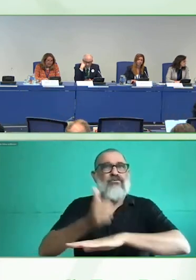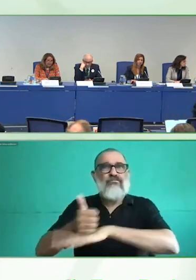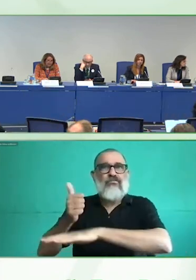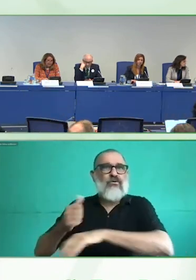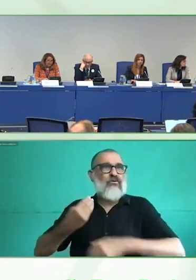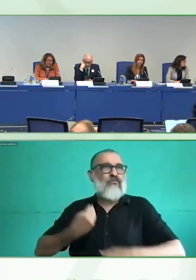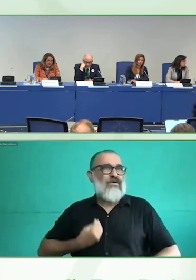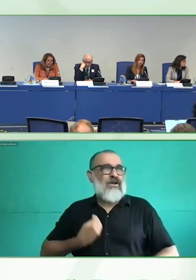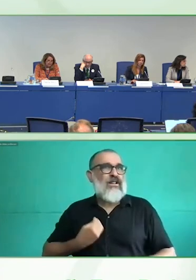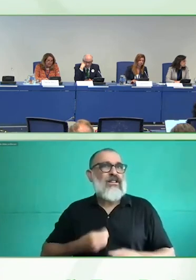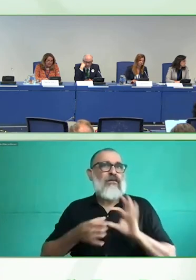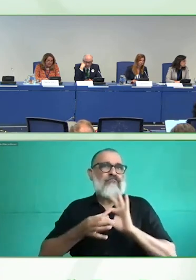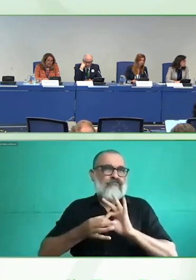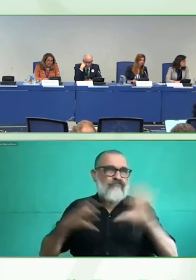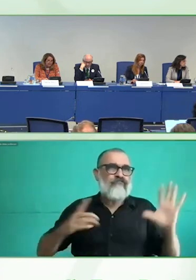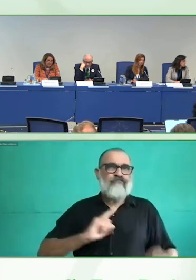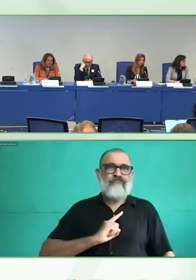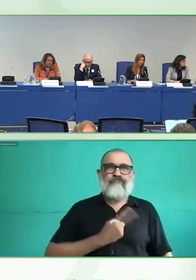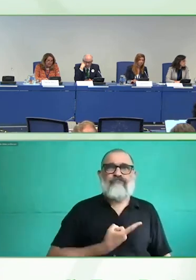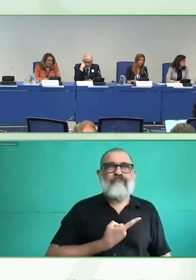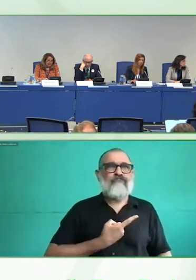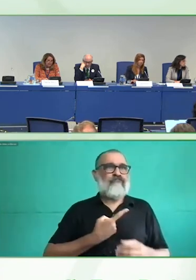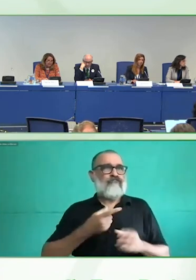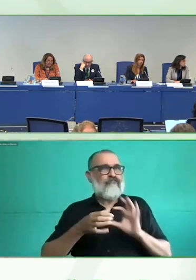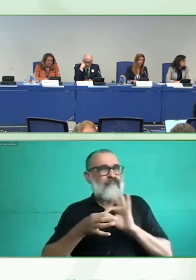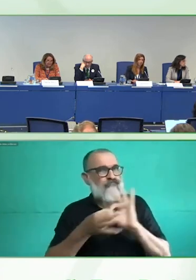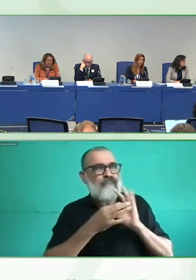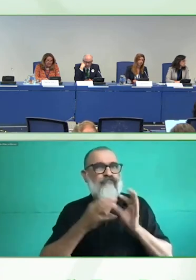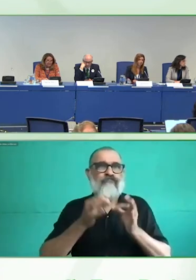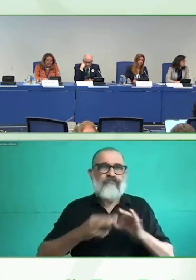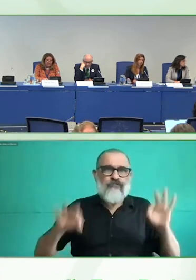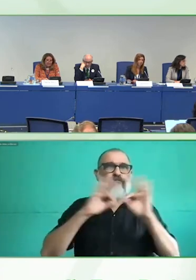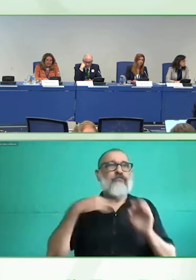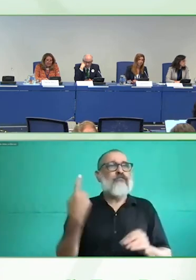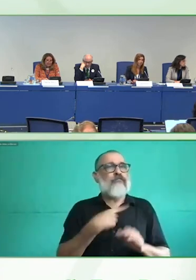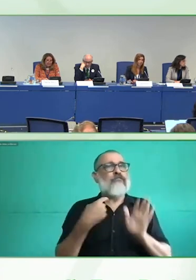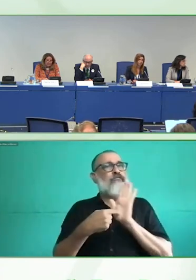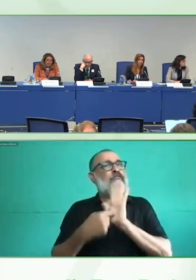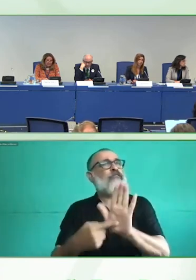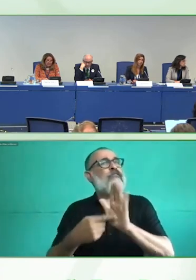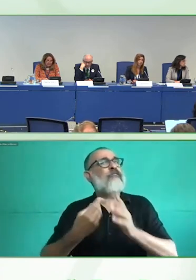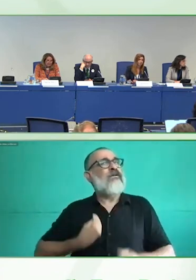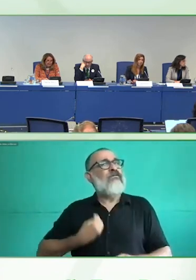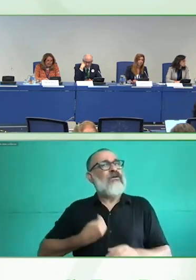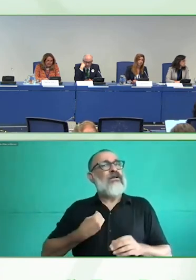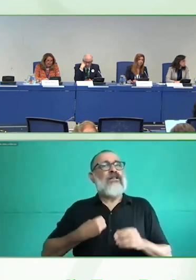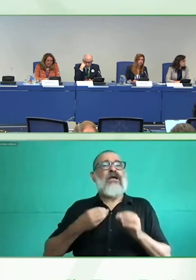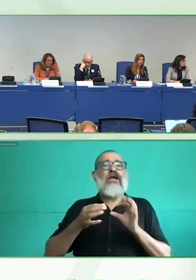tenemos grandes iniciativas que destacar en el continente, siendo 5 los países ganadores de eso.